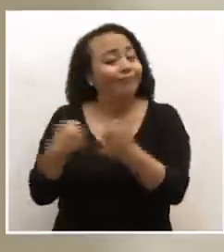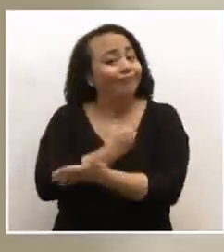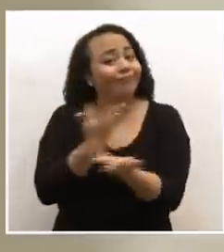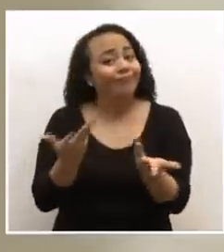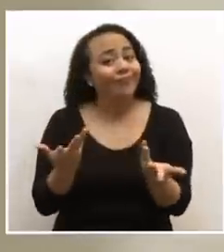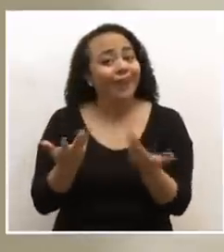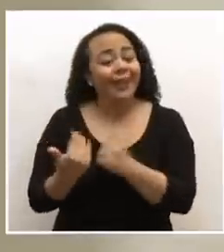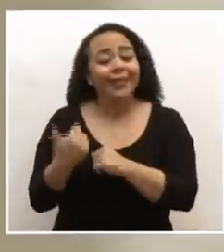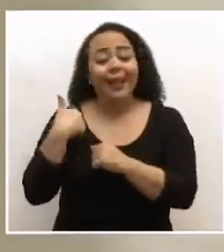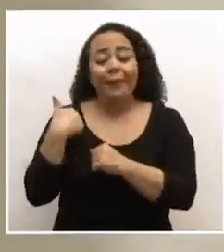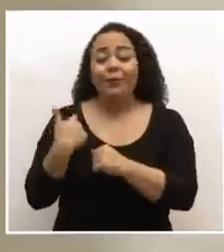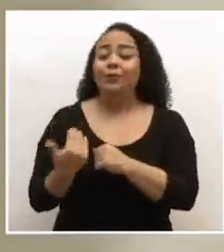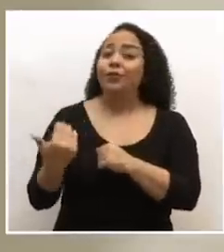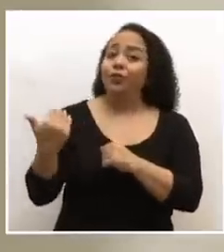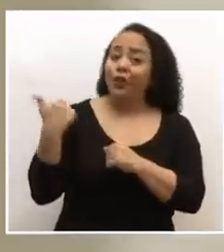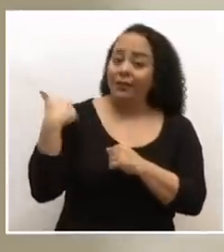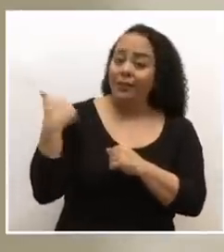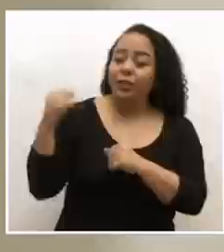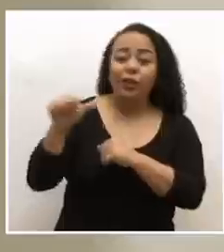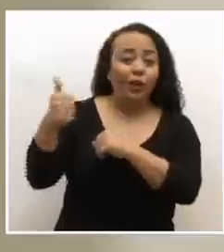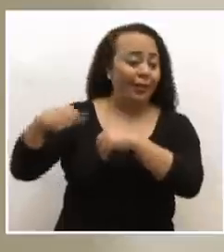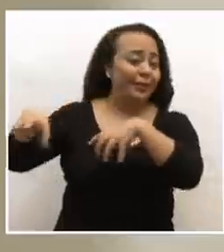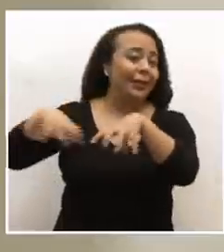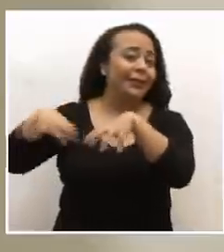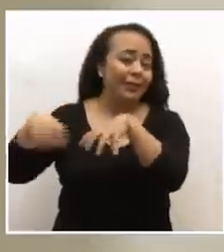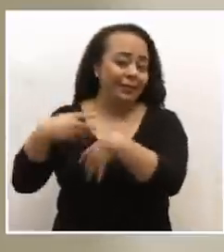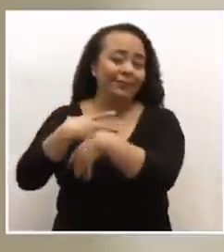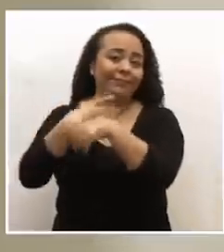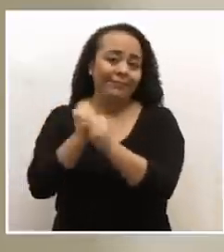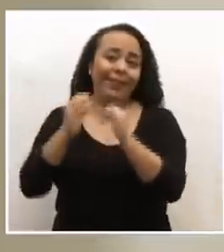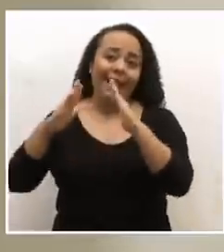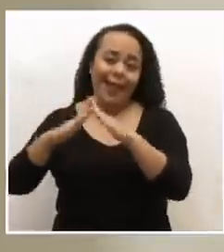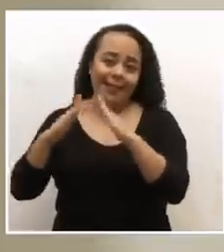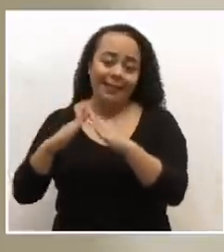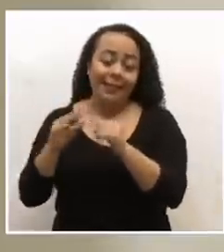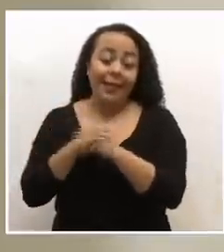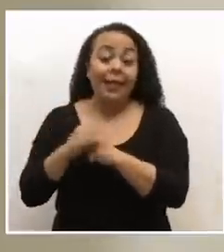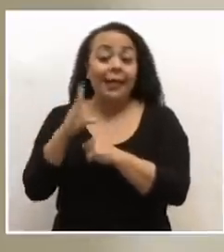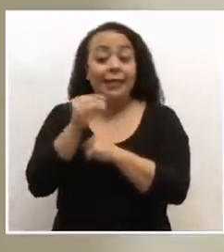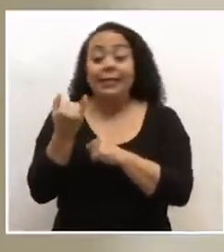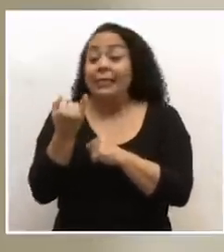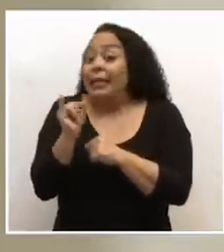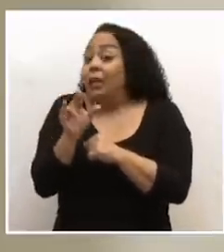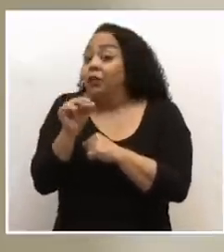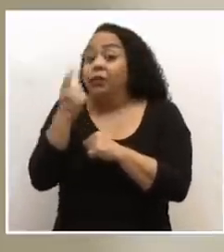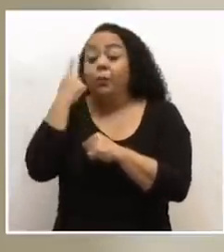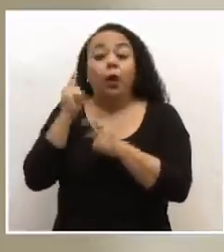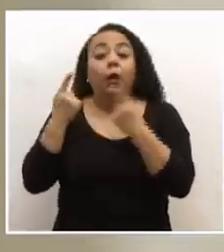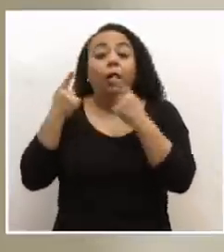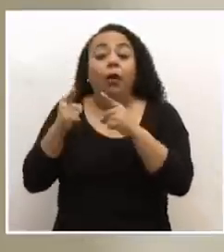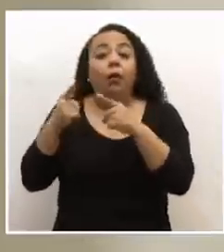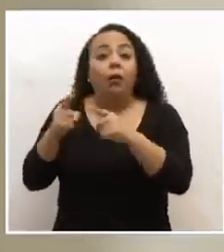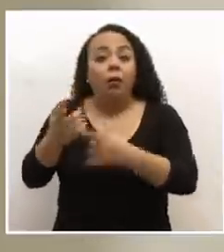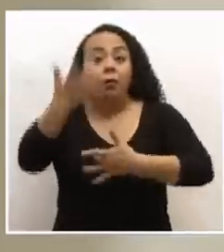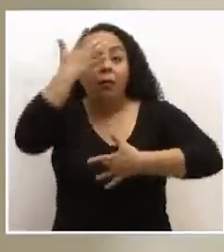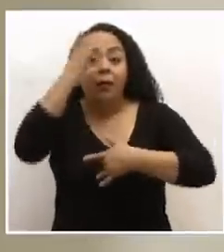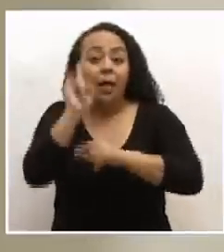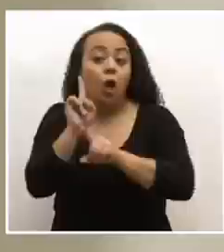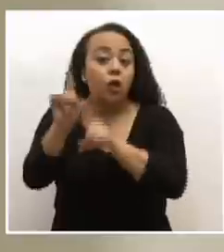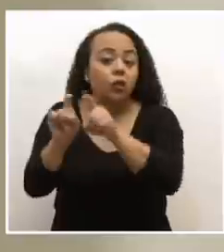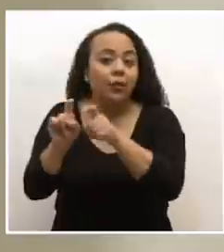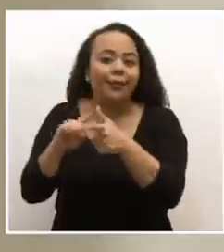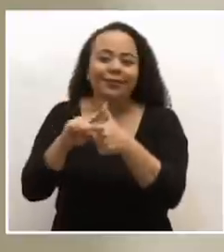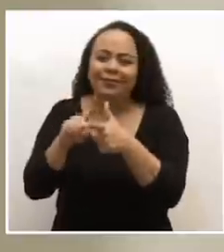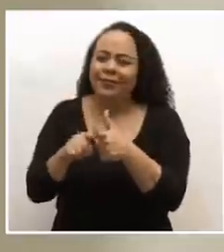notificaciones de otras actividades que se están realizando en casas y que si no es porque se están presentando los casos y se están consultando, pues